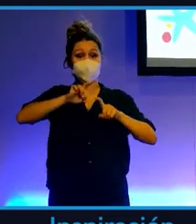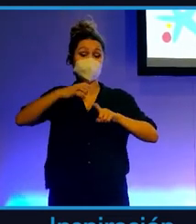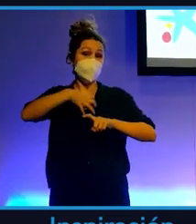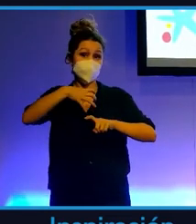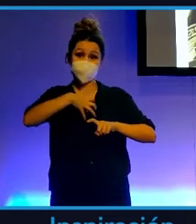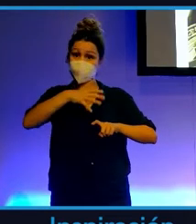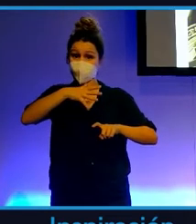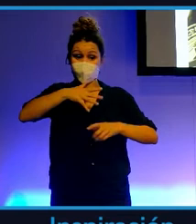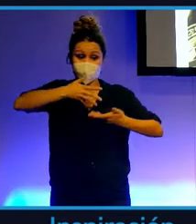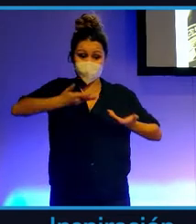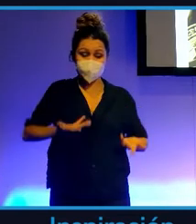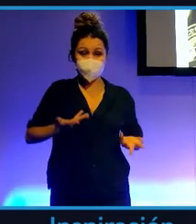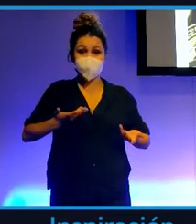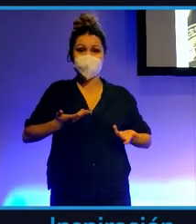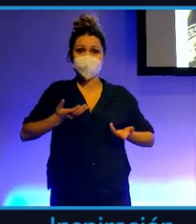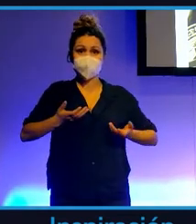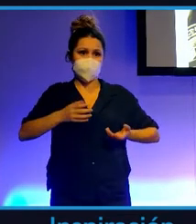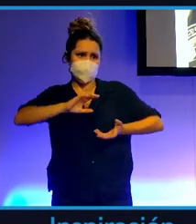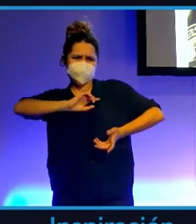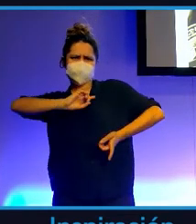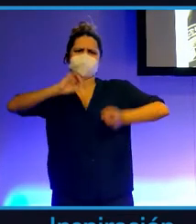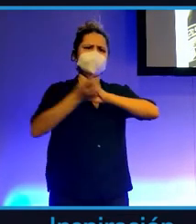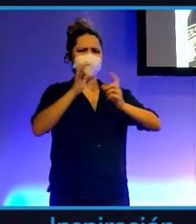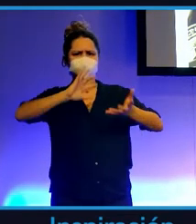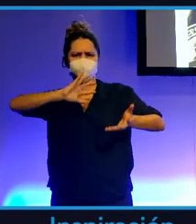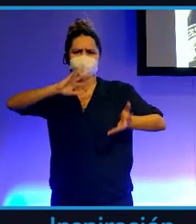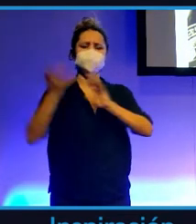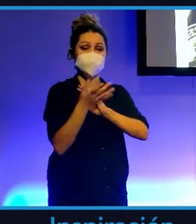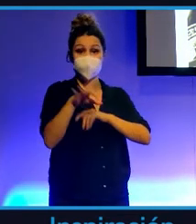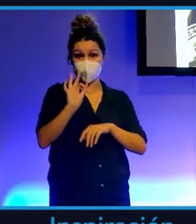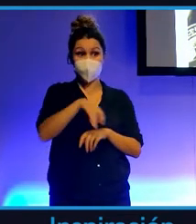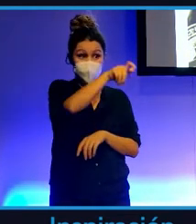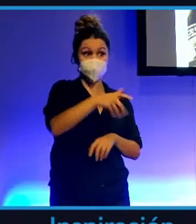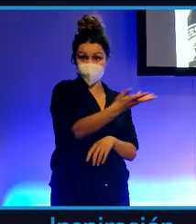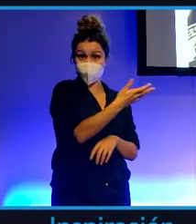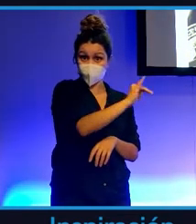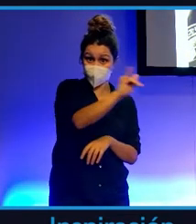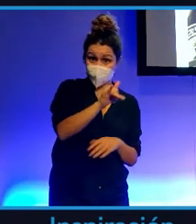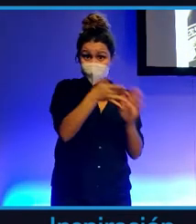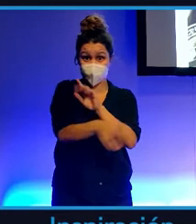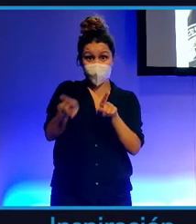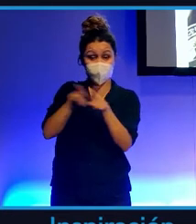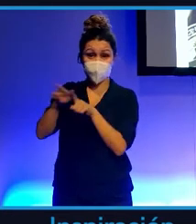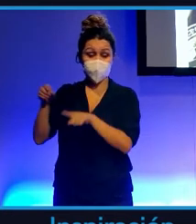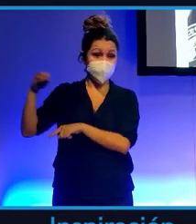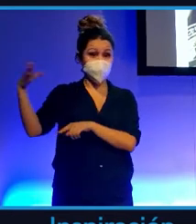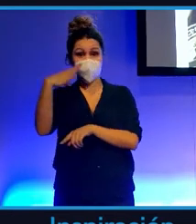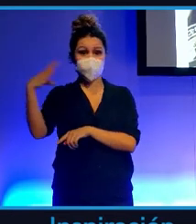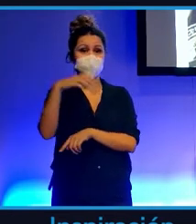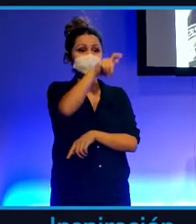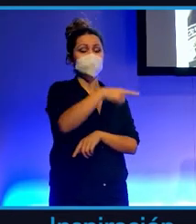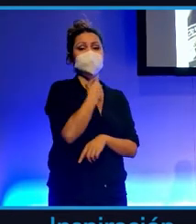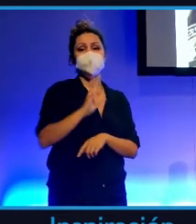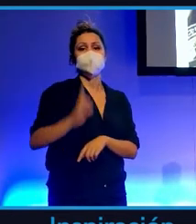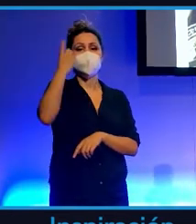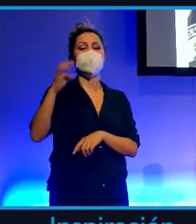viviendo una auténtica revolución. Sí, sigue habiendo muchos tulipanistas. Muchísimos críticos de Bitcoin. El más gracioso es el